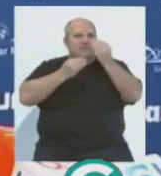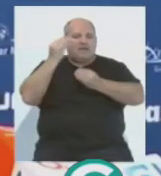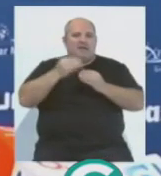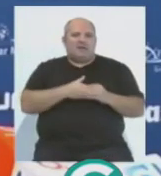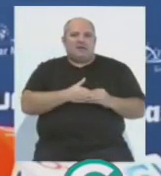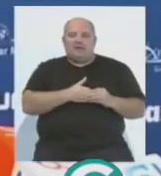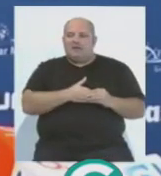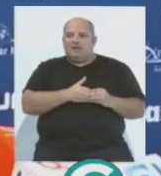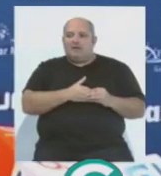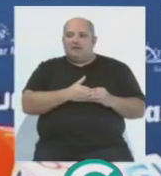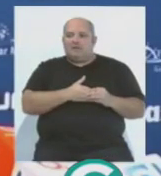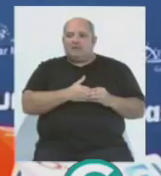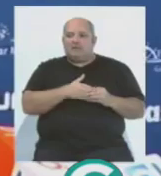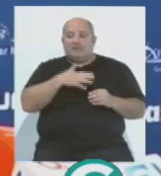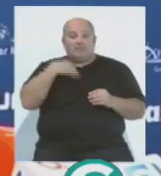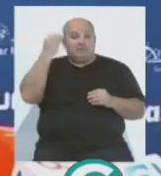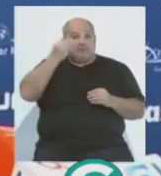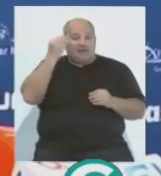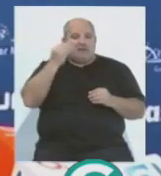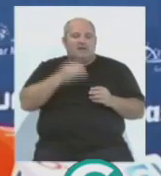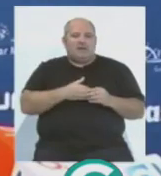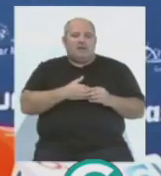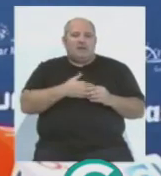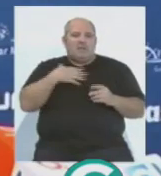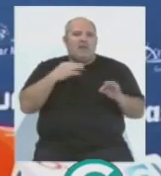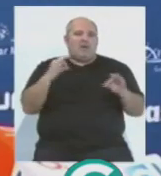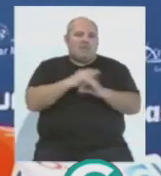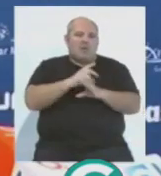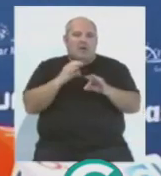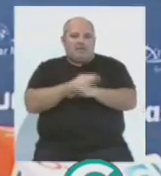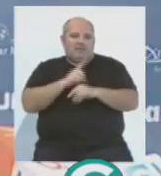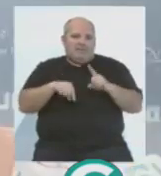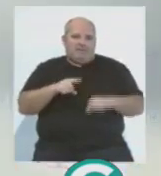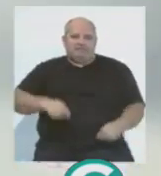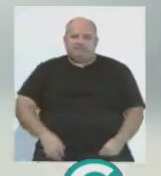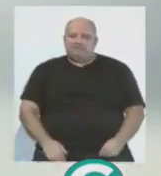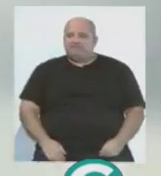y cuando tienes que pensar, te puedes equivocar o no te puedes equivocar.